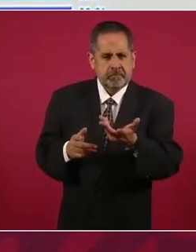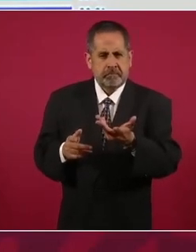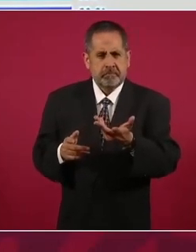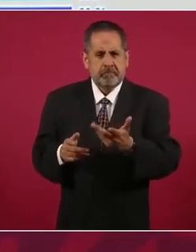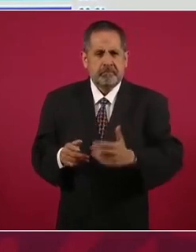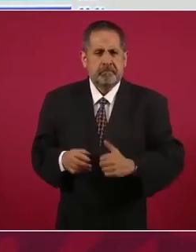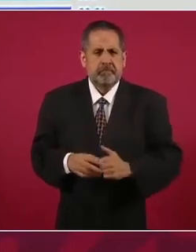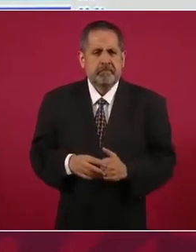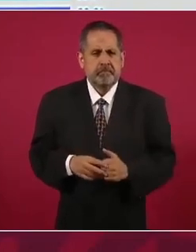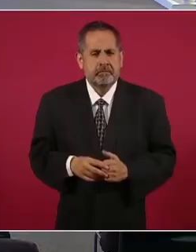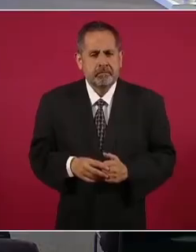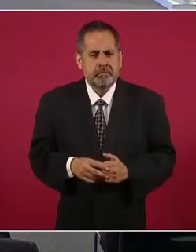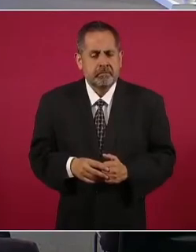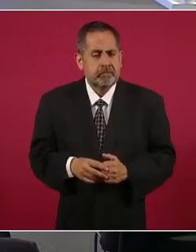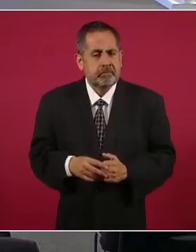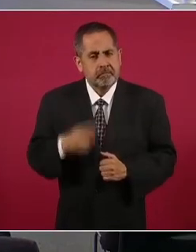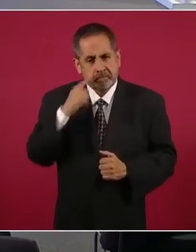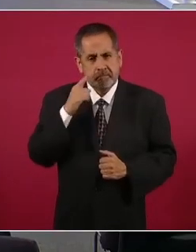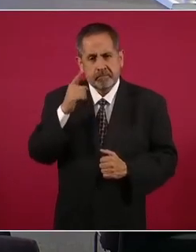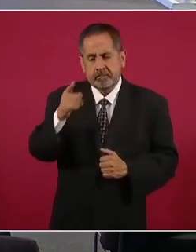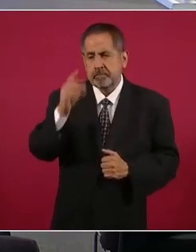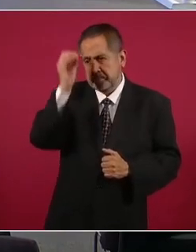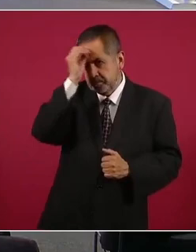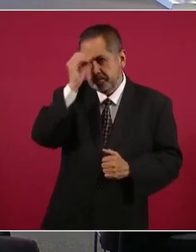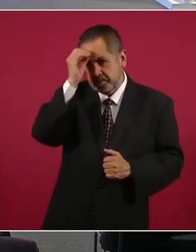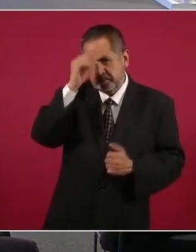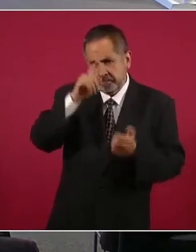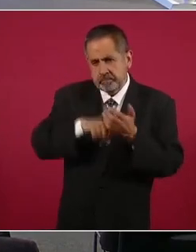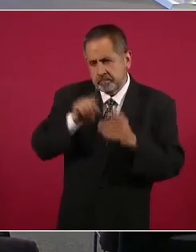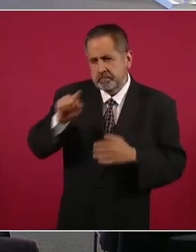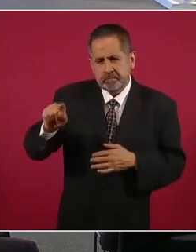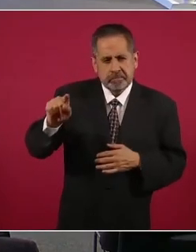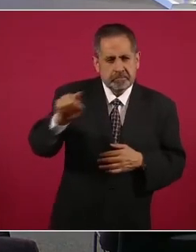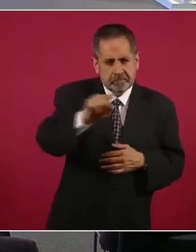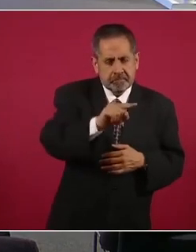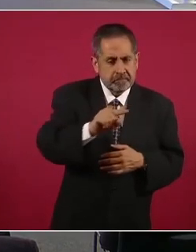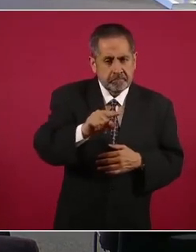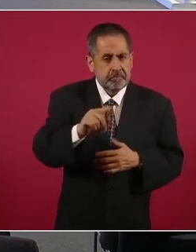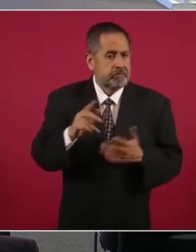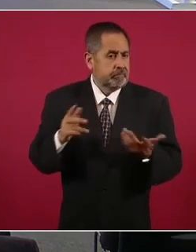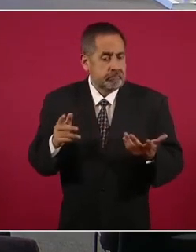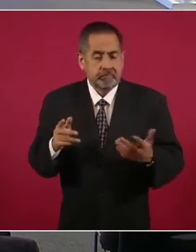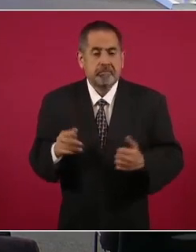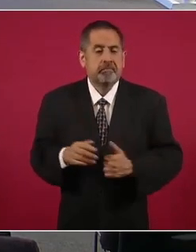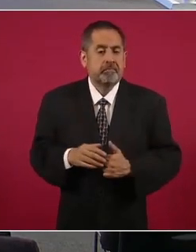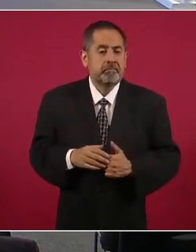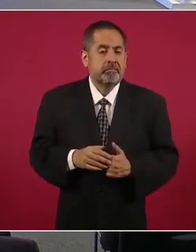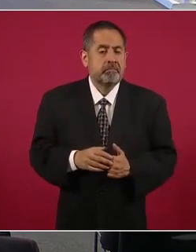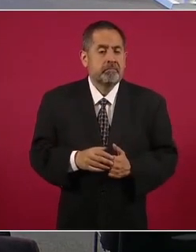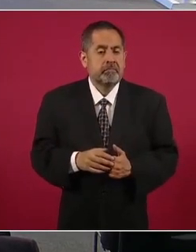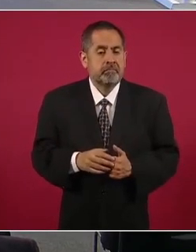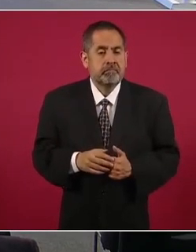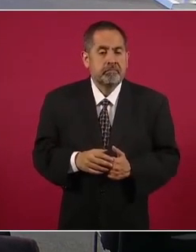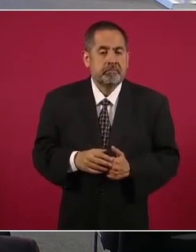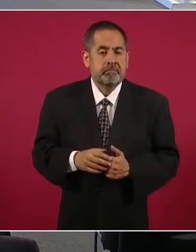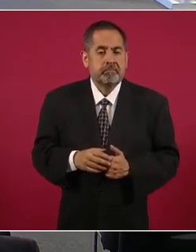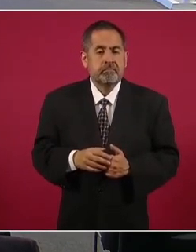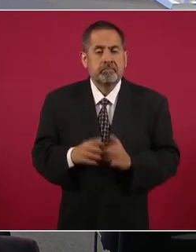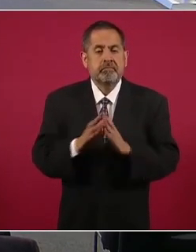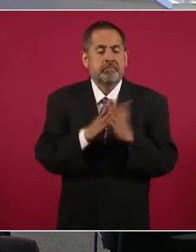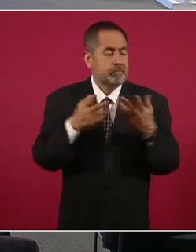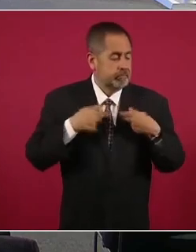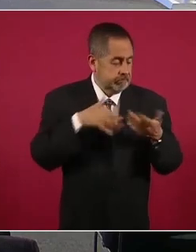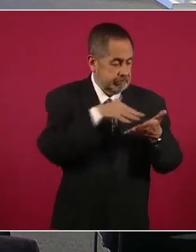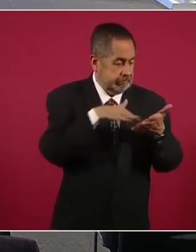pero es que aquí está la opinión, no sólo de los que leen las